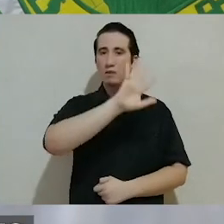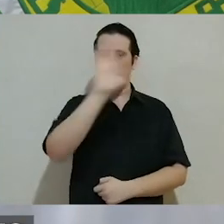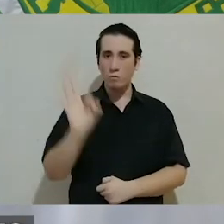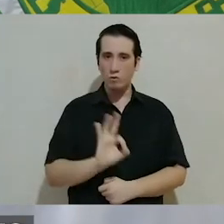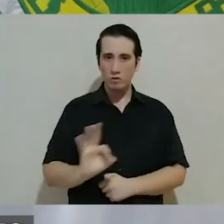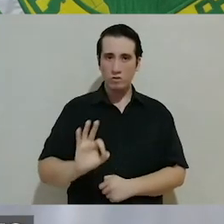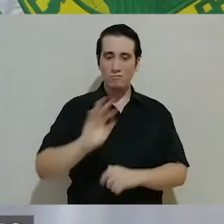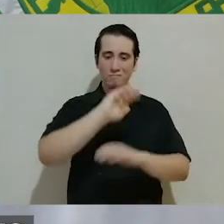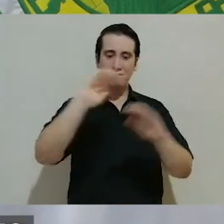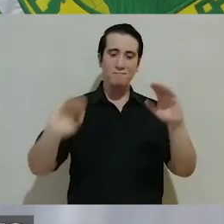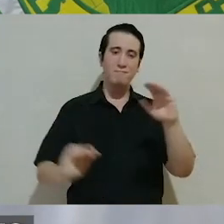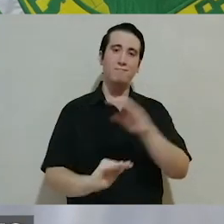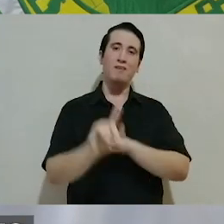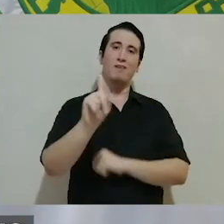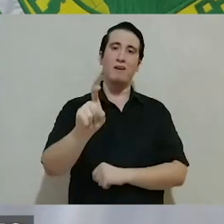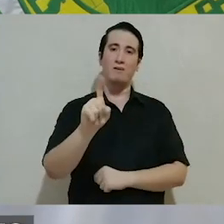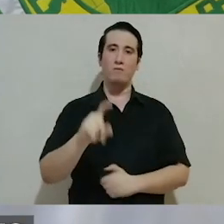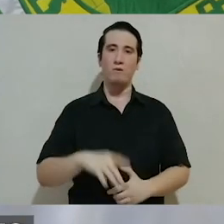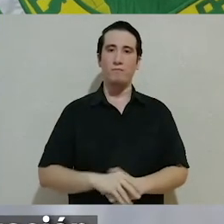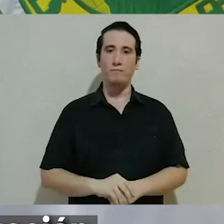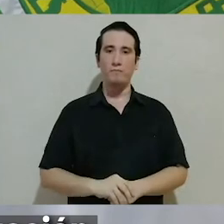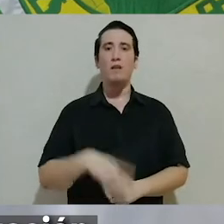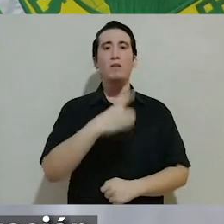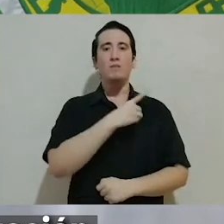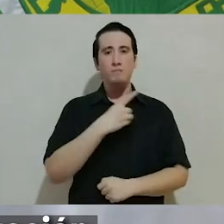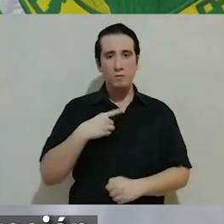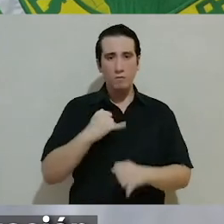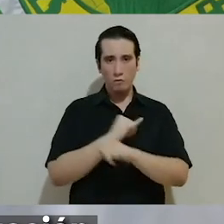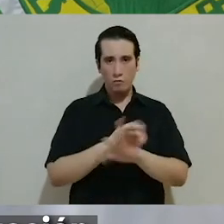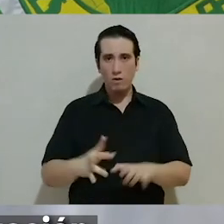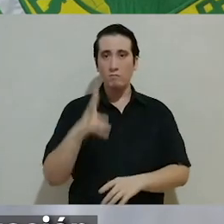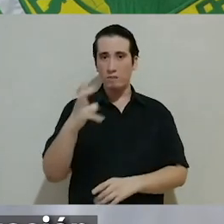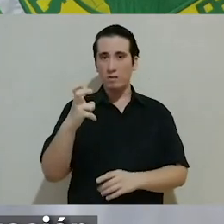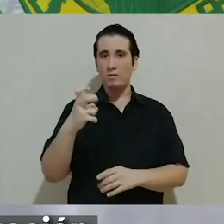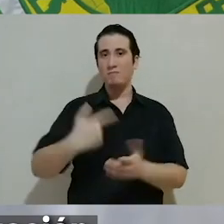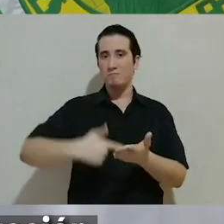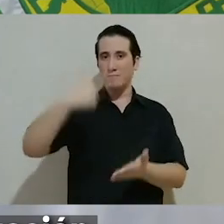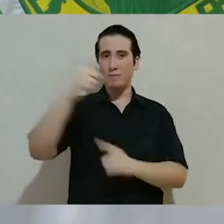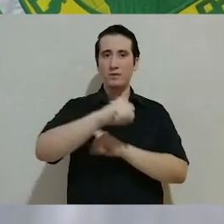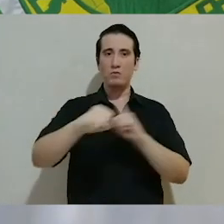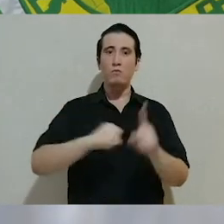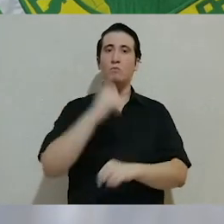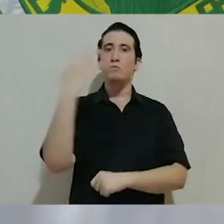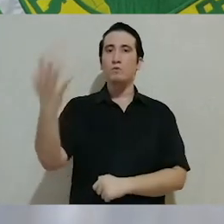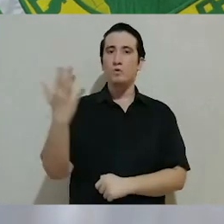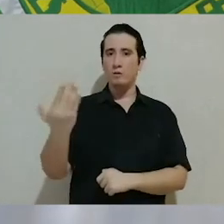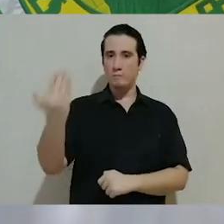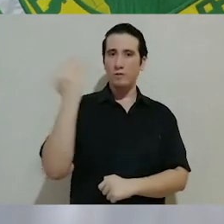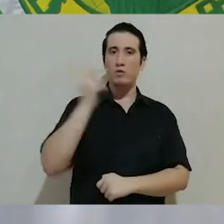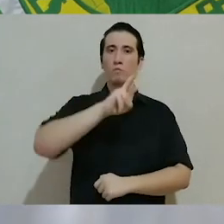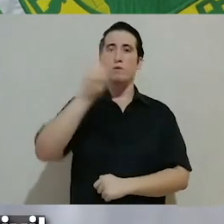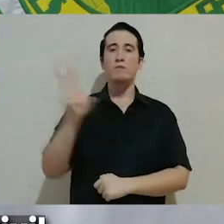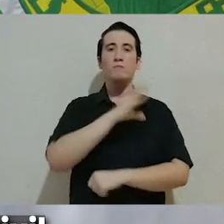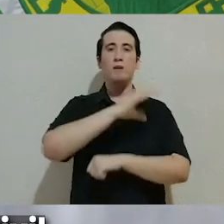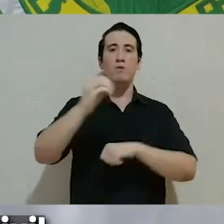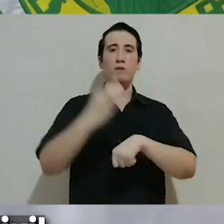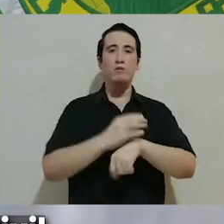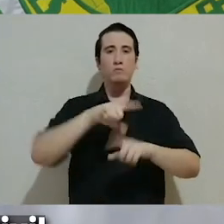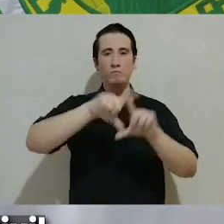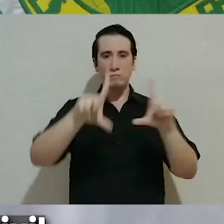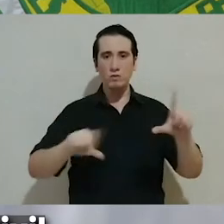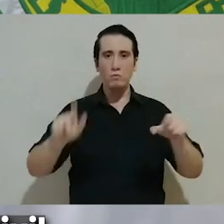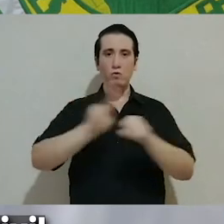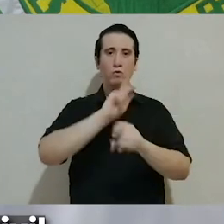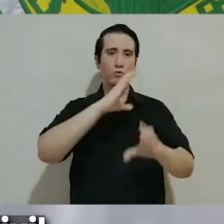% de su superficie bajo el agua. Debo informarles que ante esta grave situación, solicité el pasado viernes a la Coordinación